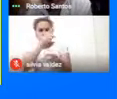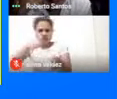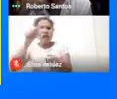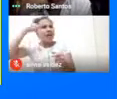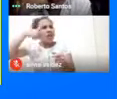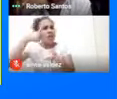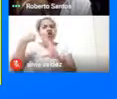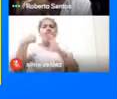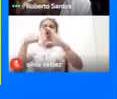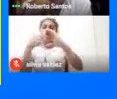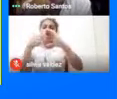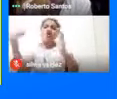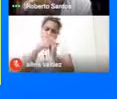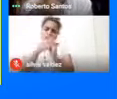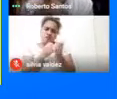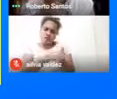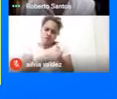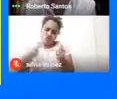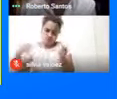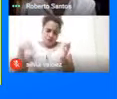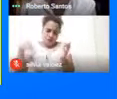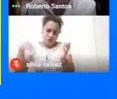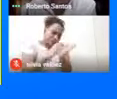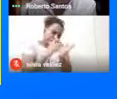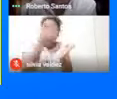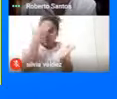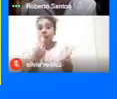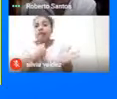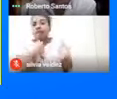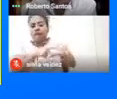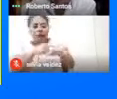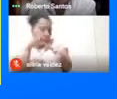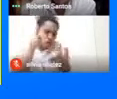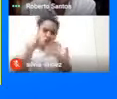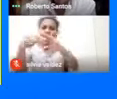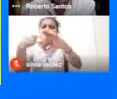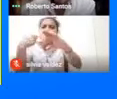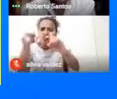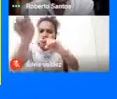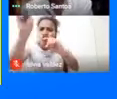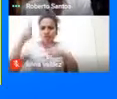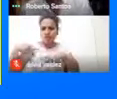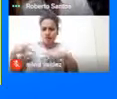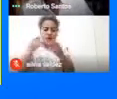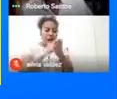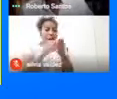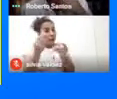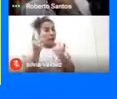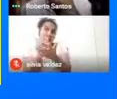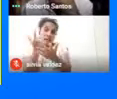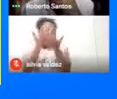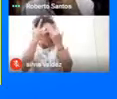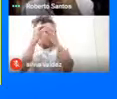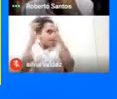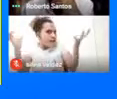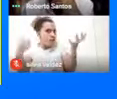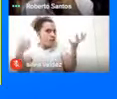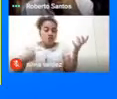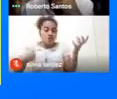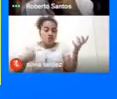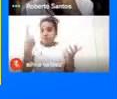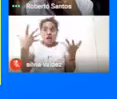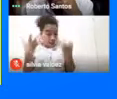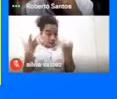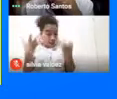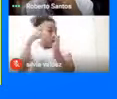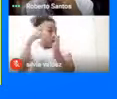El correo electrónico Y yo también tomo nota Porque no alcancé De su correo electrónico Para los libros Porque pues imagínense Yo soy la primera Que los quiero